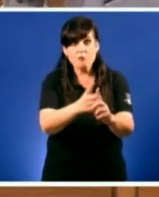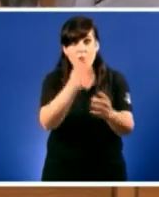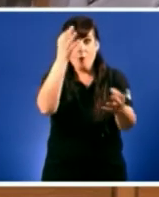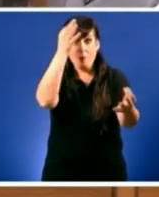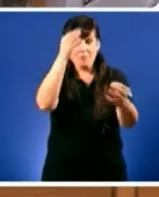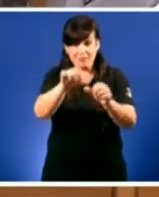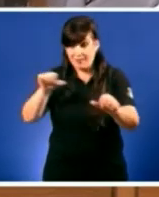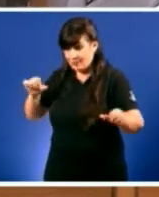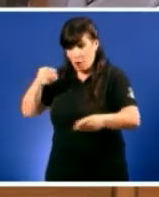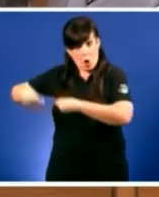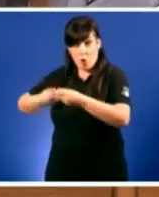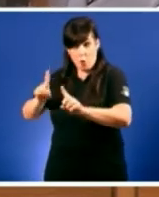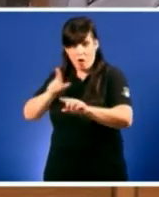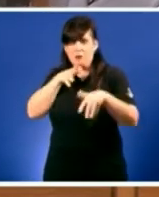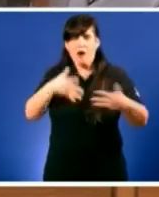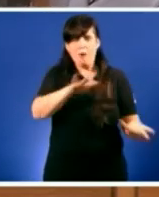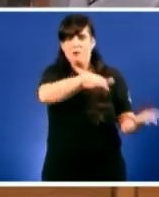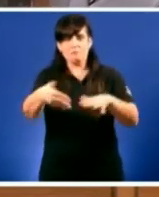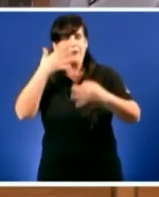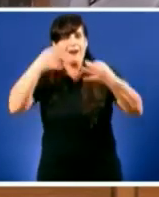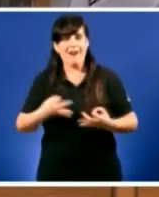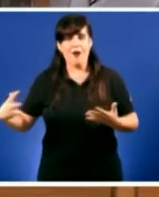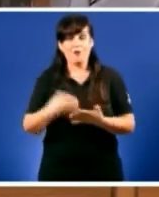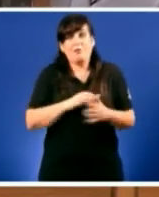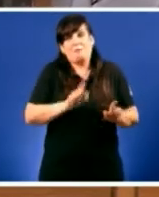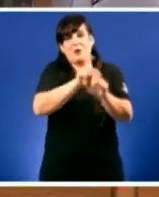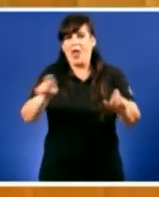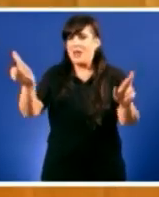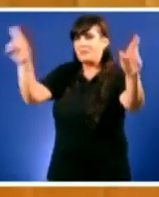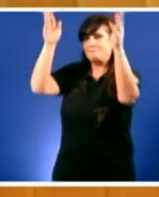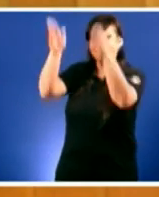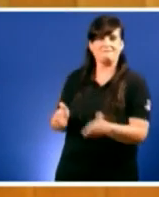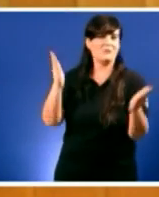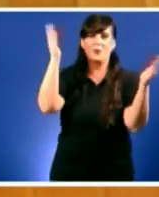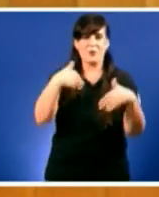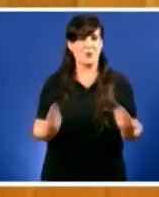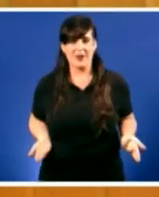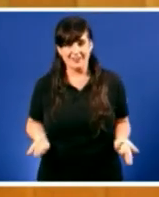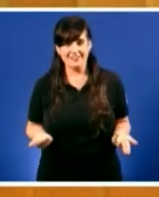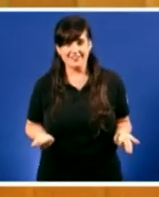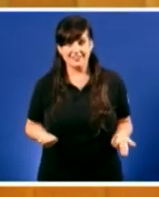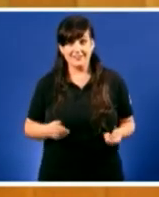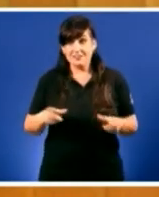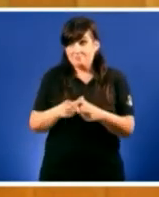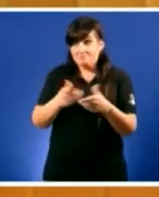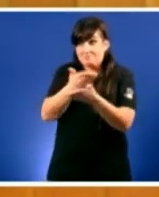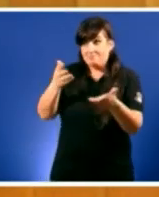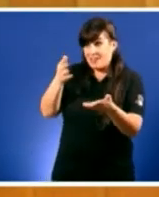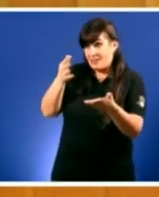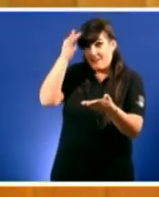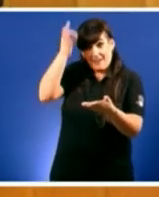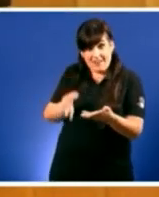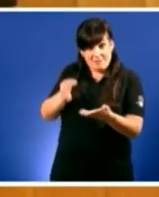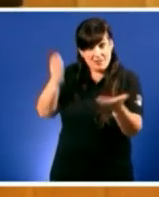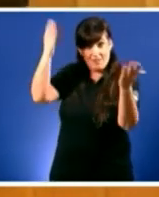Pero xa ninguén agarda nada de vostede. Non ten credibilidade para ofrecer nada novo a este